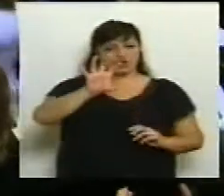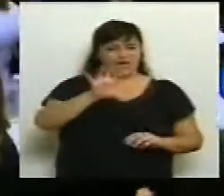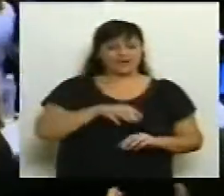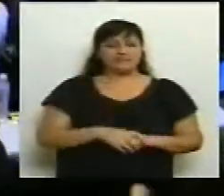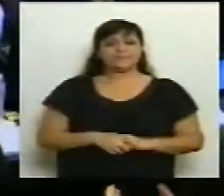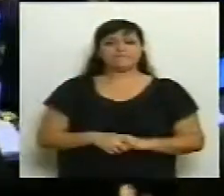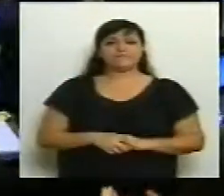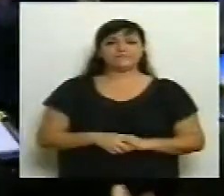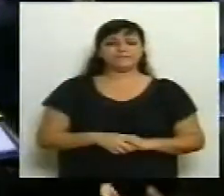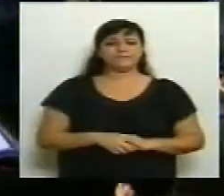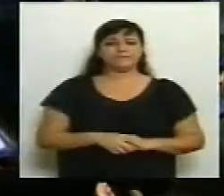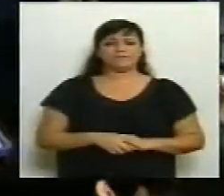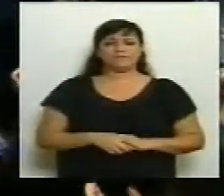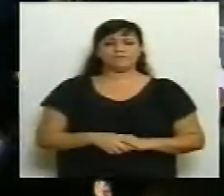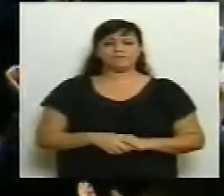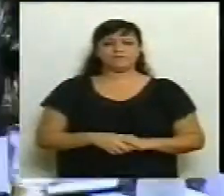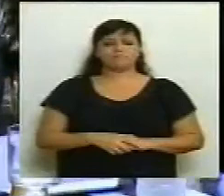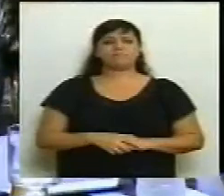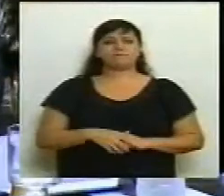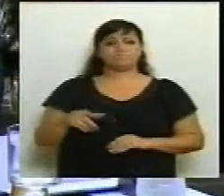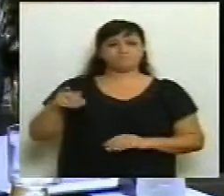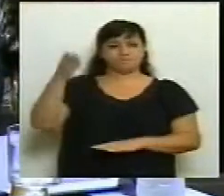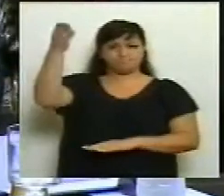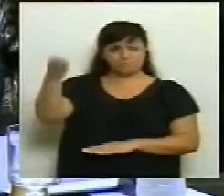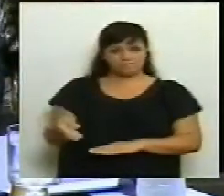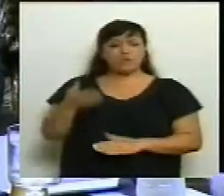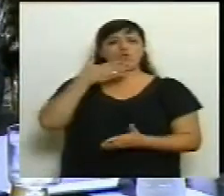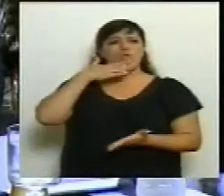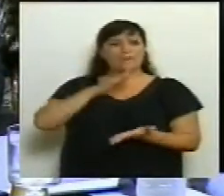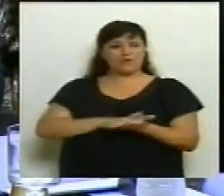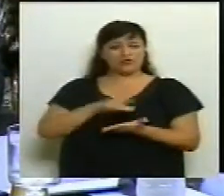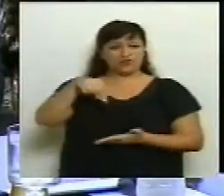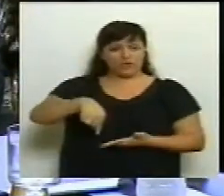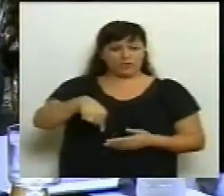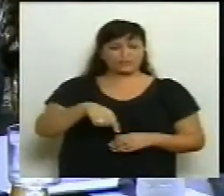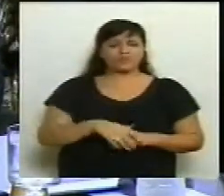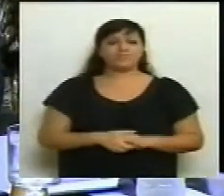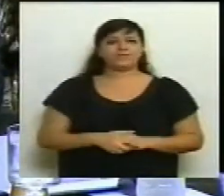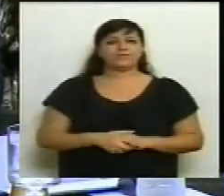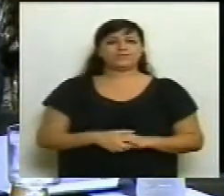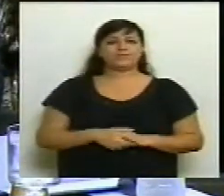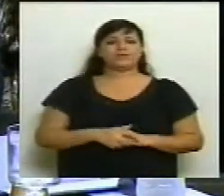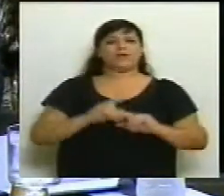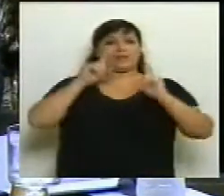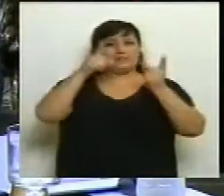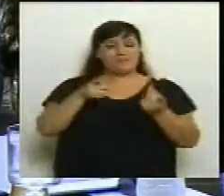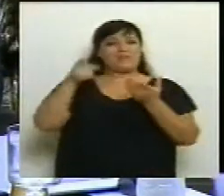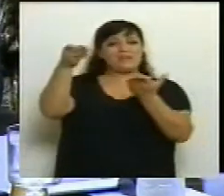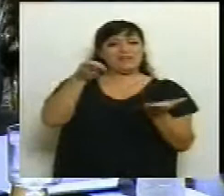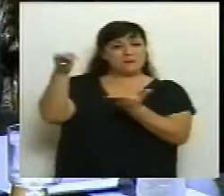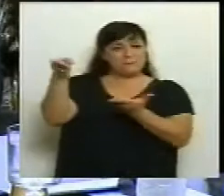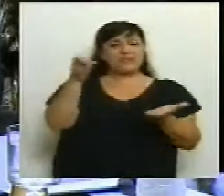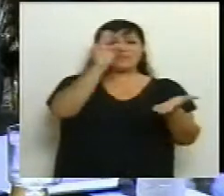a prestar juramento. Y se invita a los señores